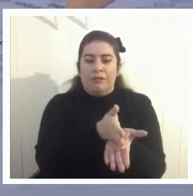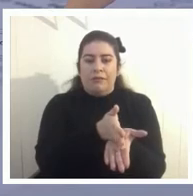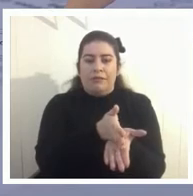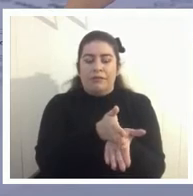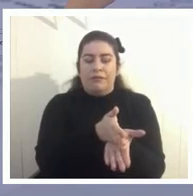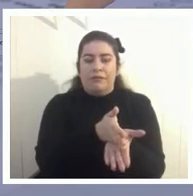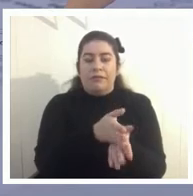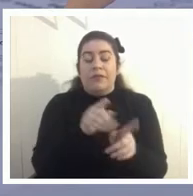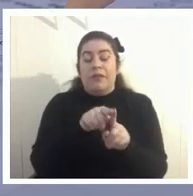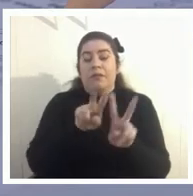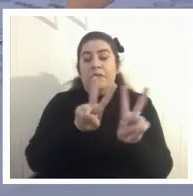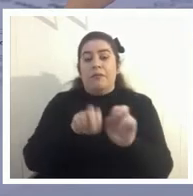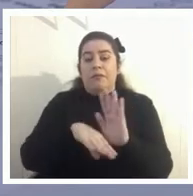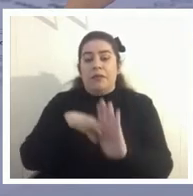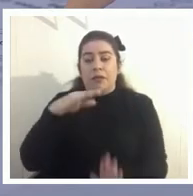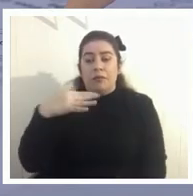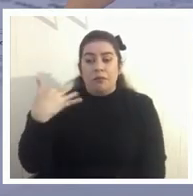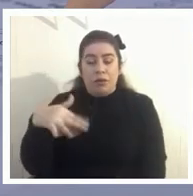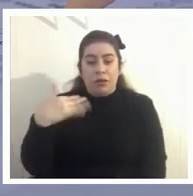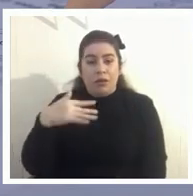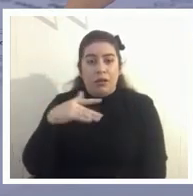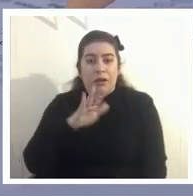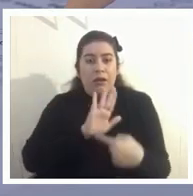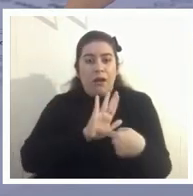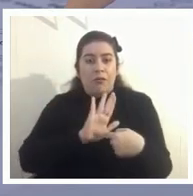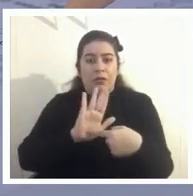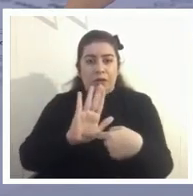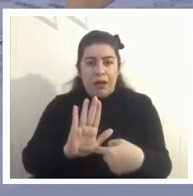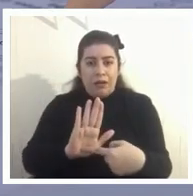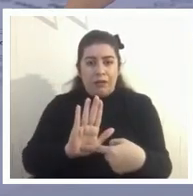importantes respecto de esto lo que ha mostrado es que